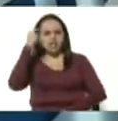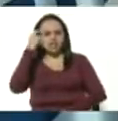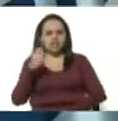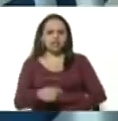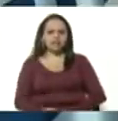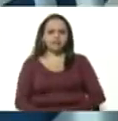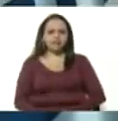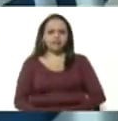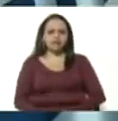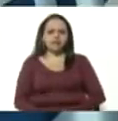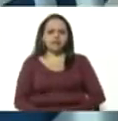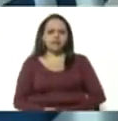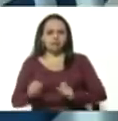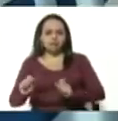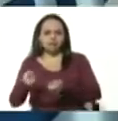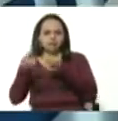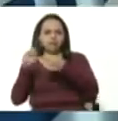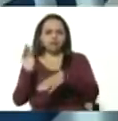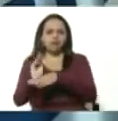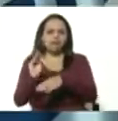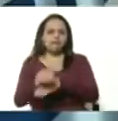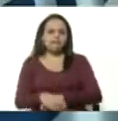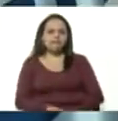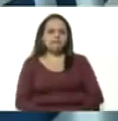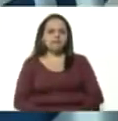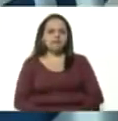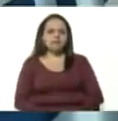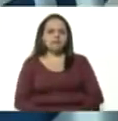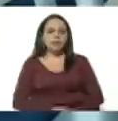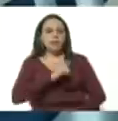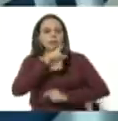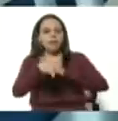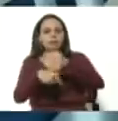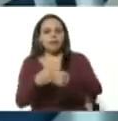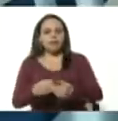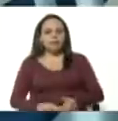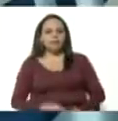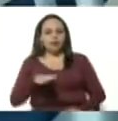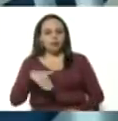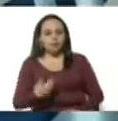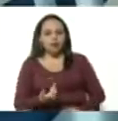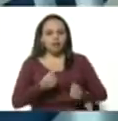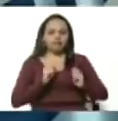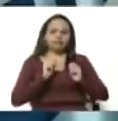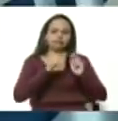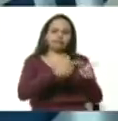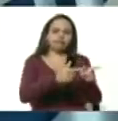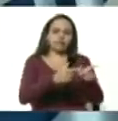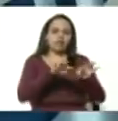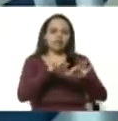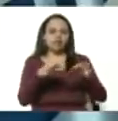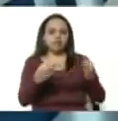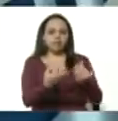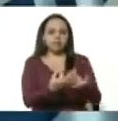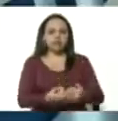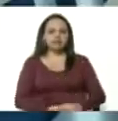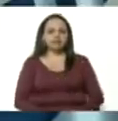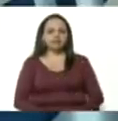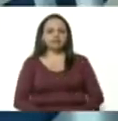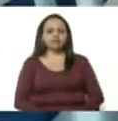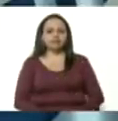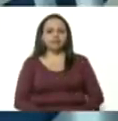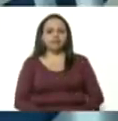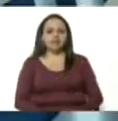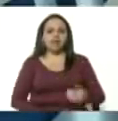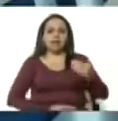la cura respectiva o la prevención respectiva y luego pueden estar ellos con sus familiares el